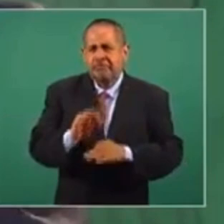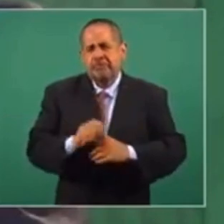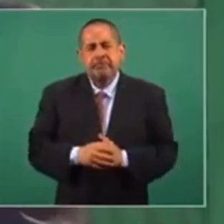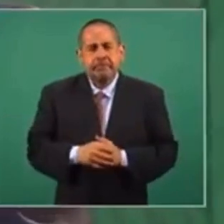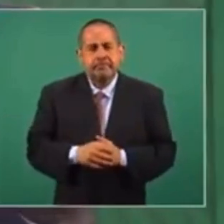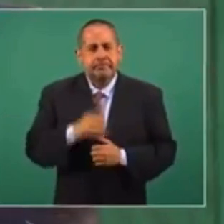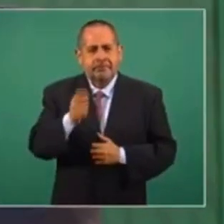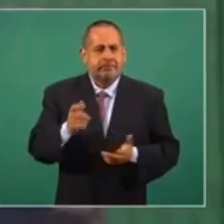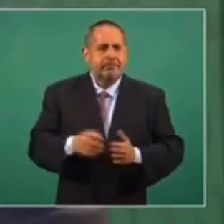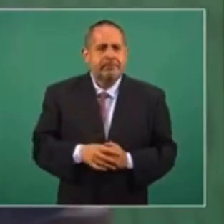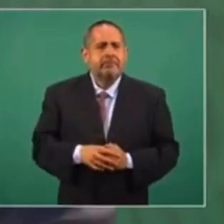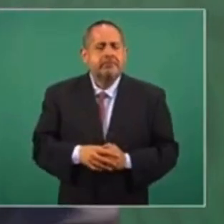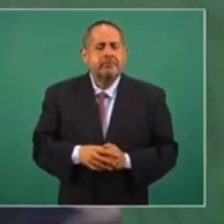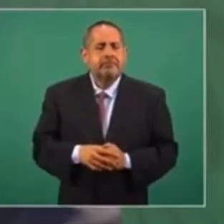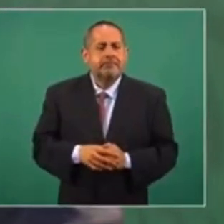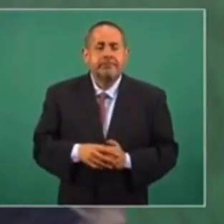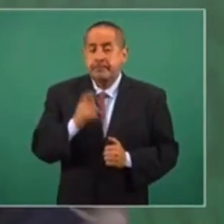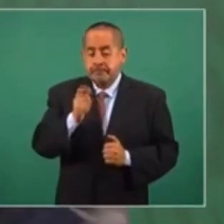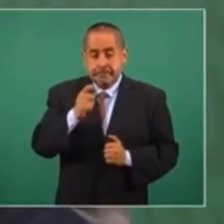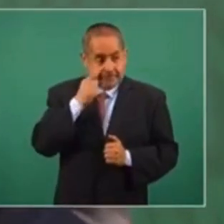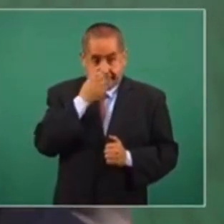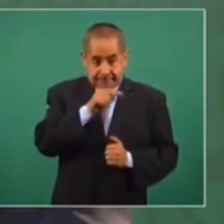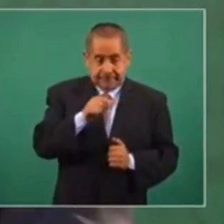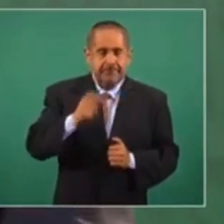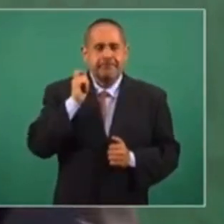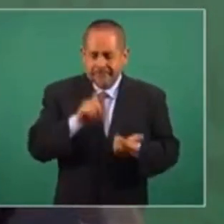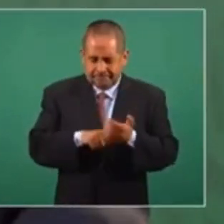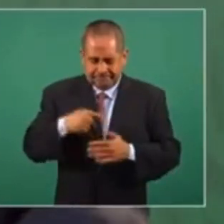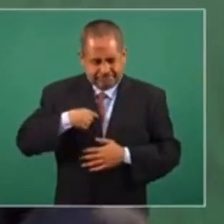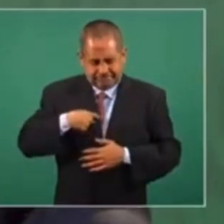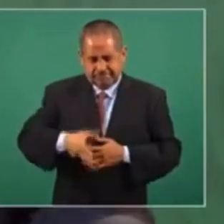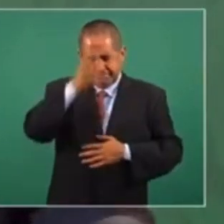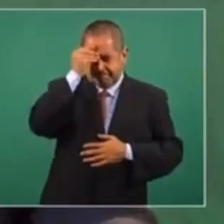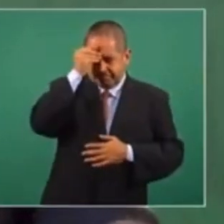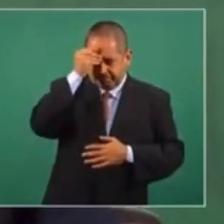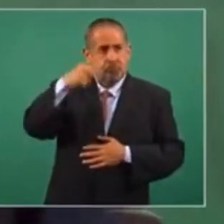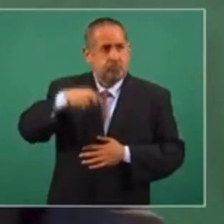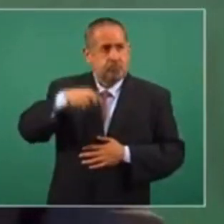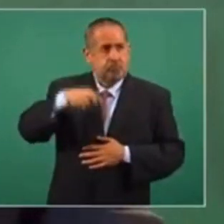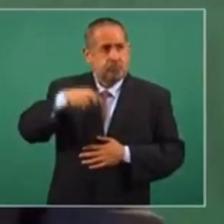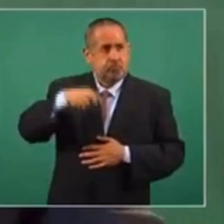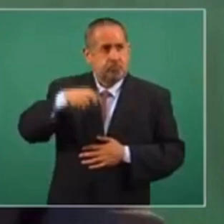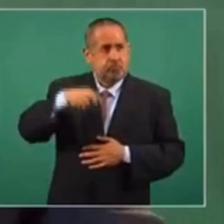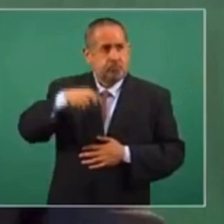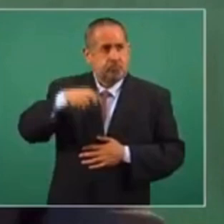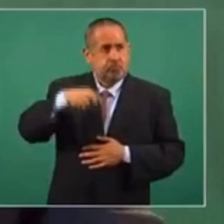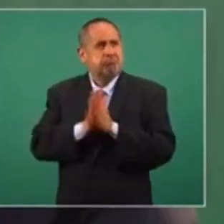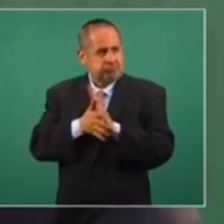donde quede de manifiesto que sólo siendo buenos podemos ser felices.